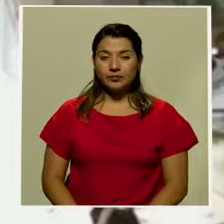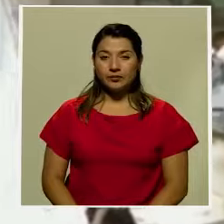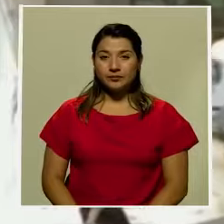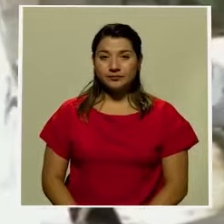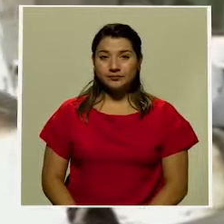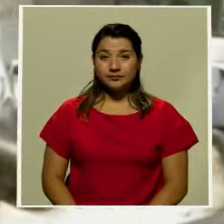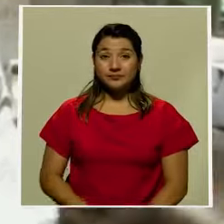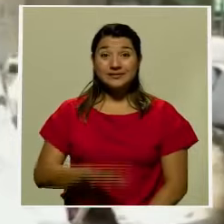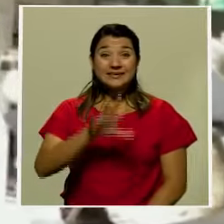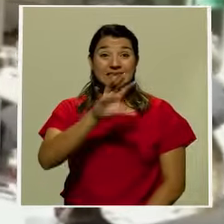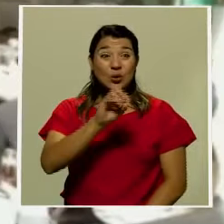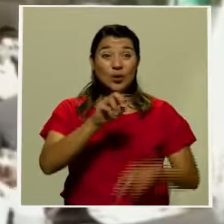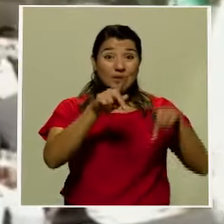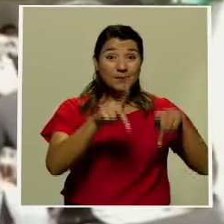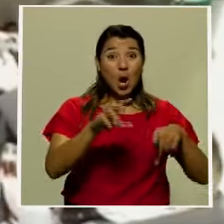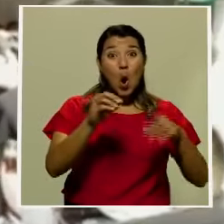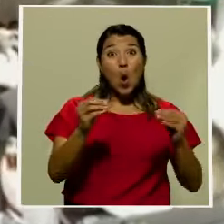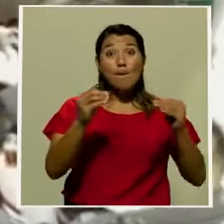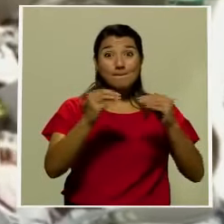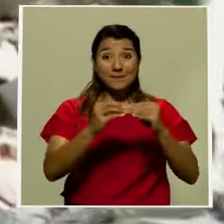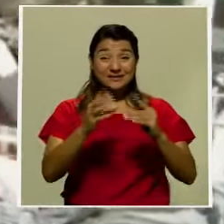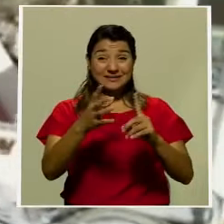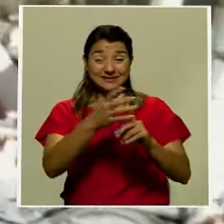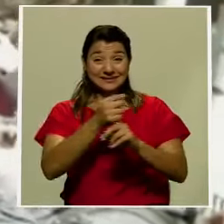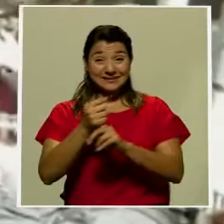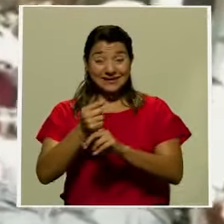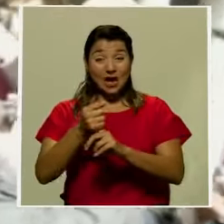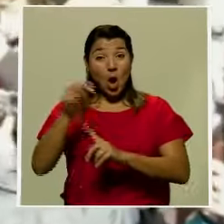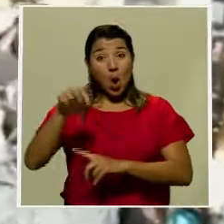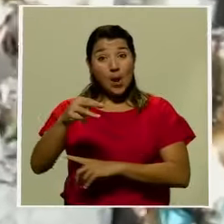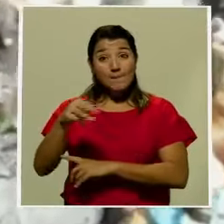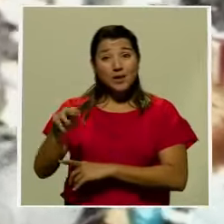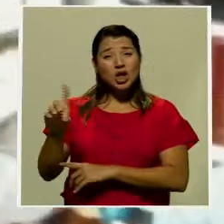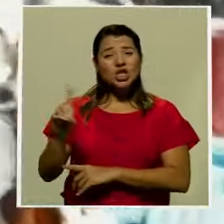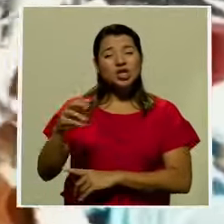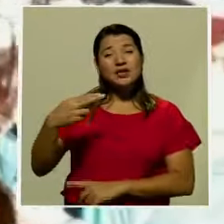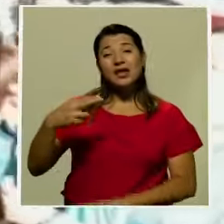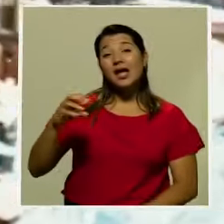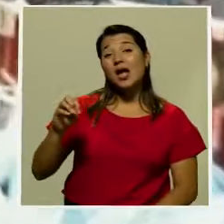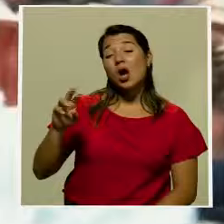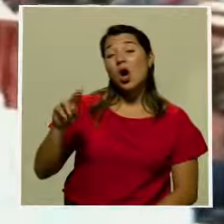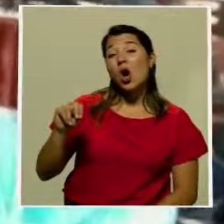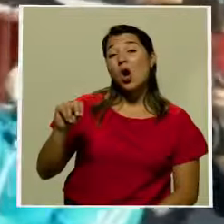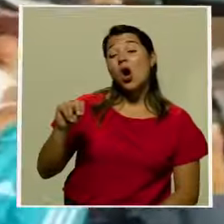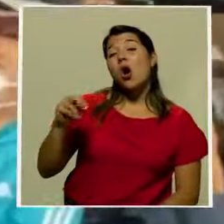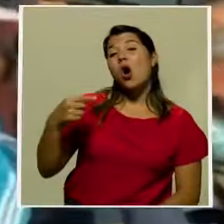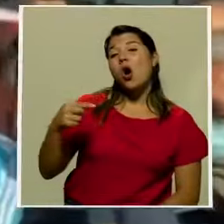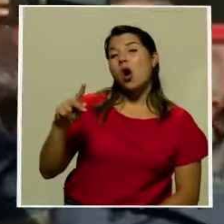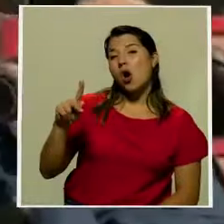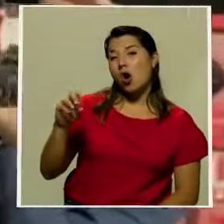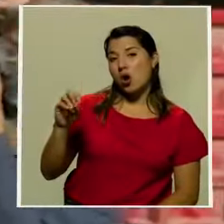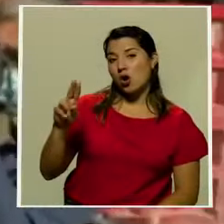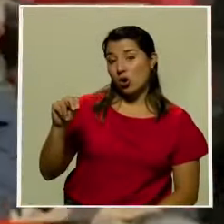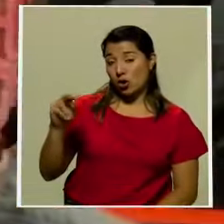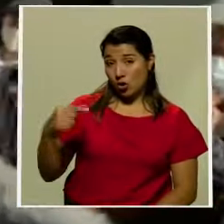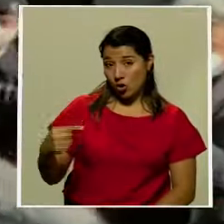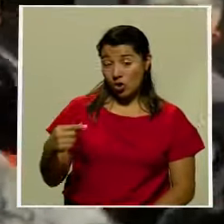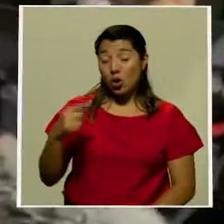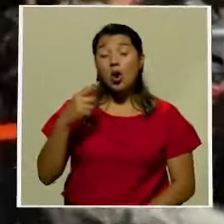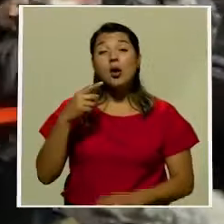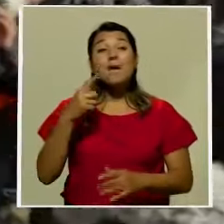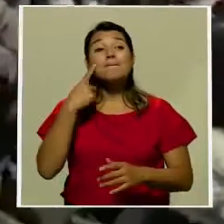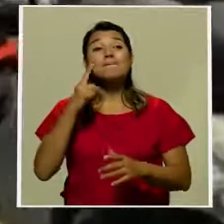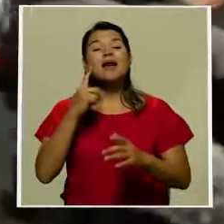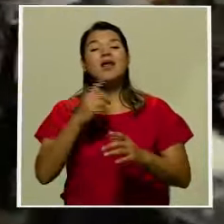Más de 50 personas fueron detenidas el miércoles en Hong Kong durante la mayor redada hasta la fecha, en nombre de la Ley de Seguridad